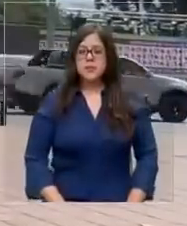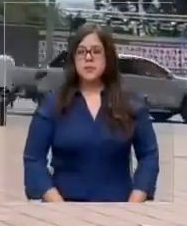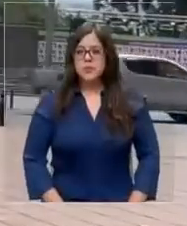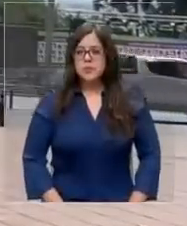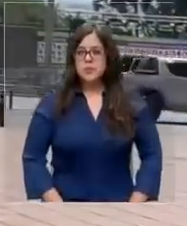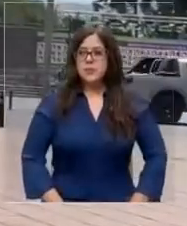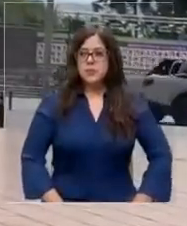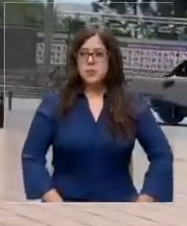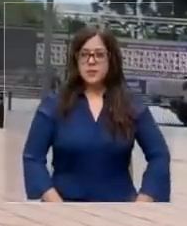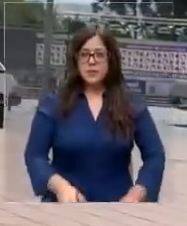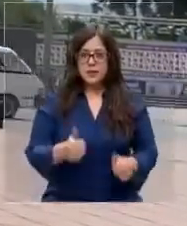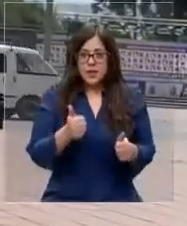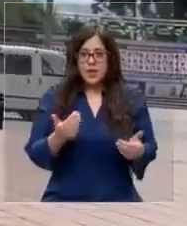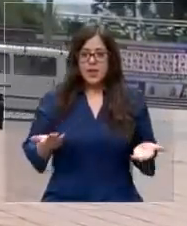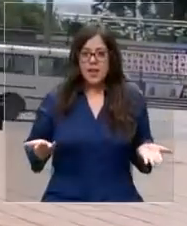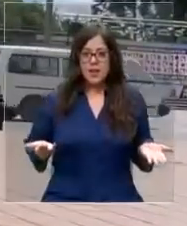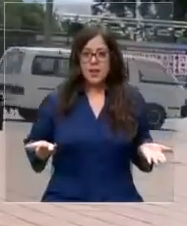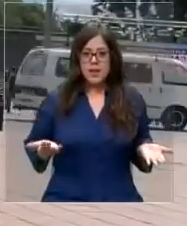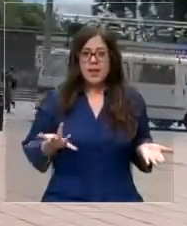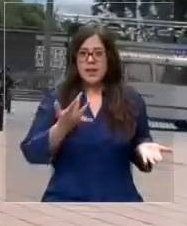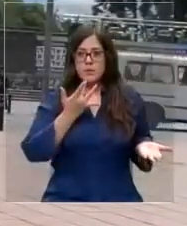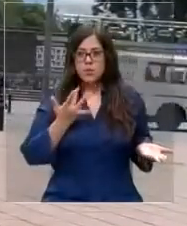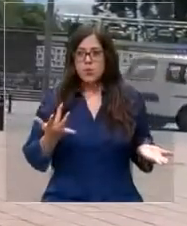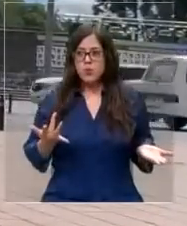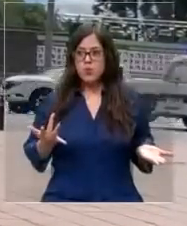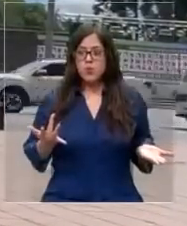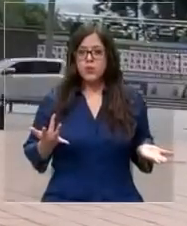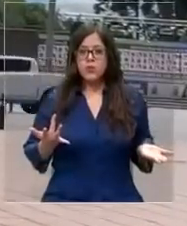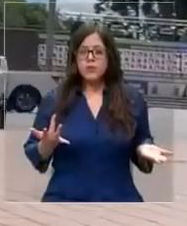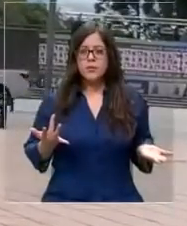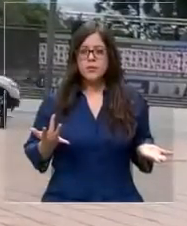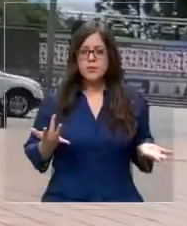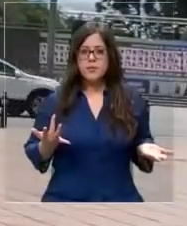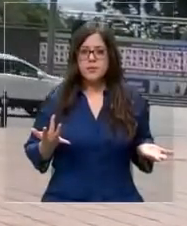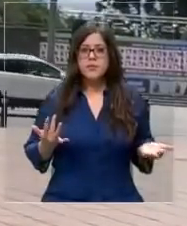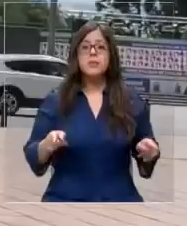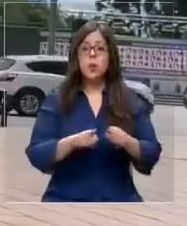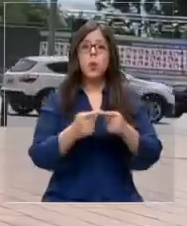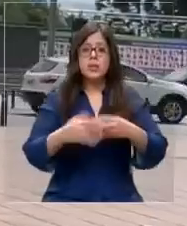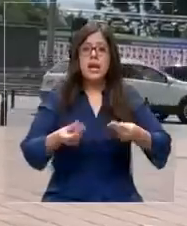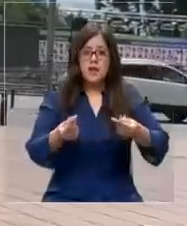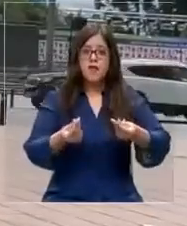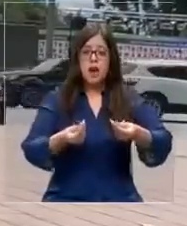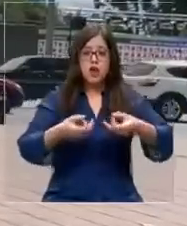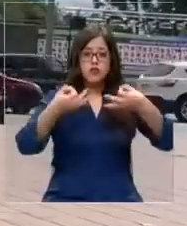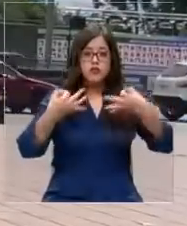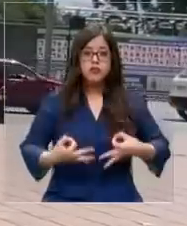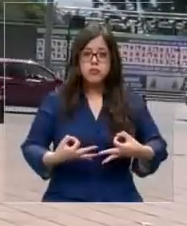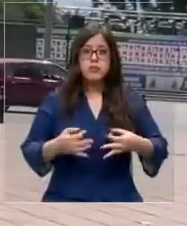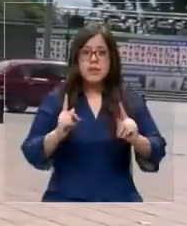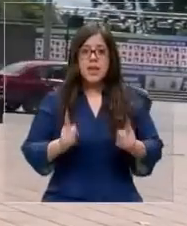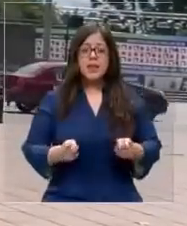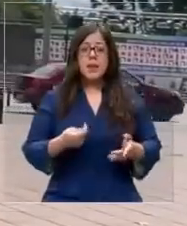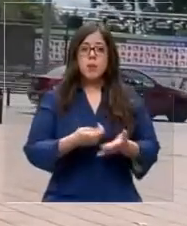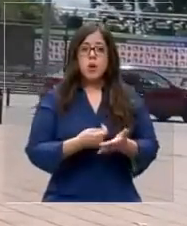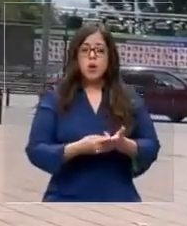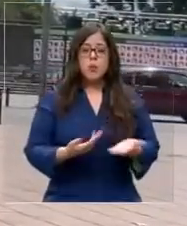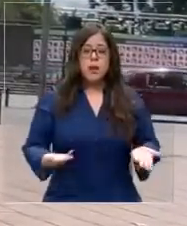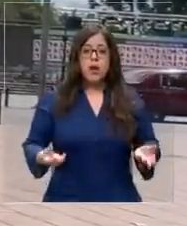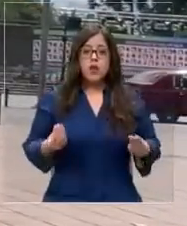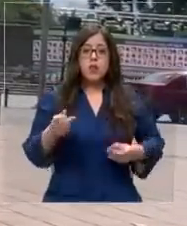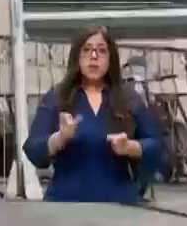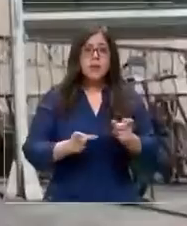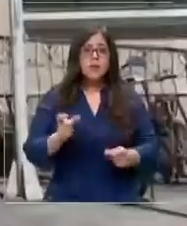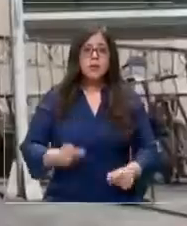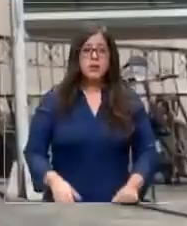Bien, porque hay que ya, una vez por todas, llegar a los precios que realmente deberíamos comprar los